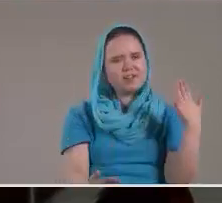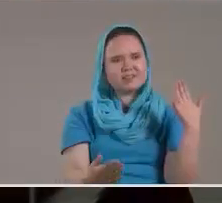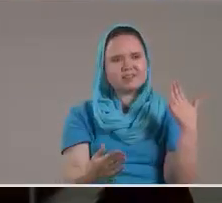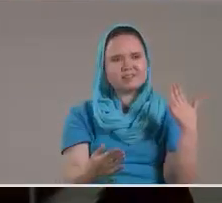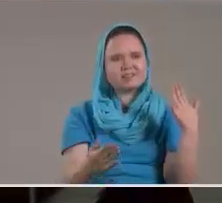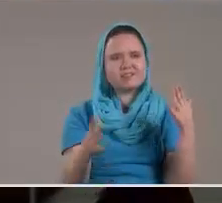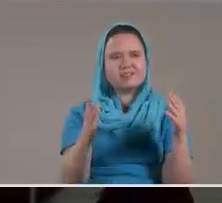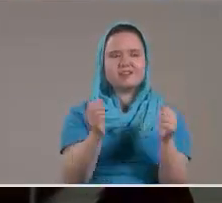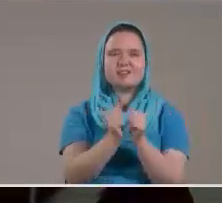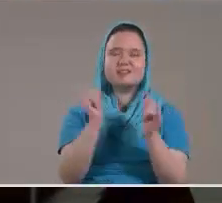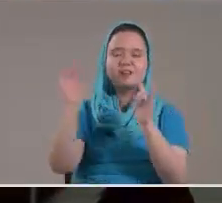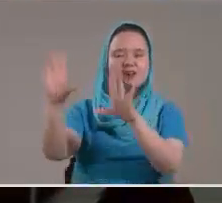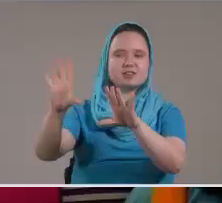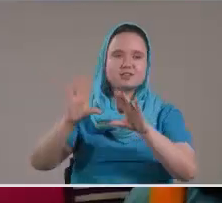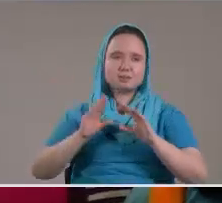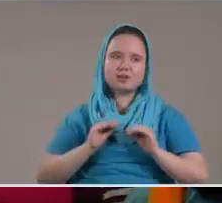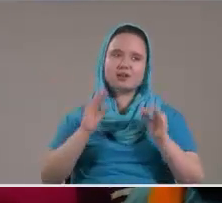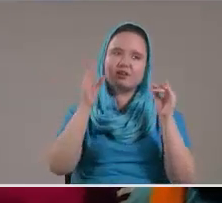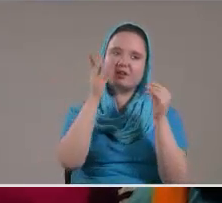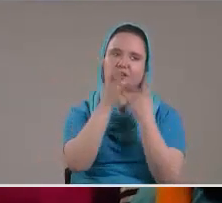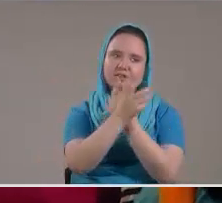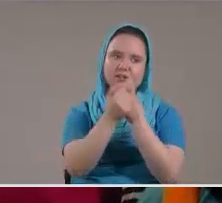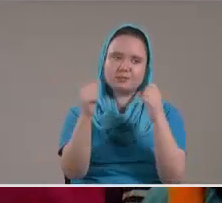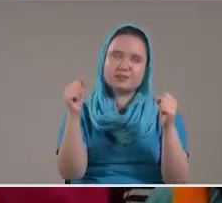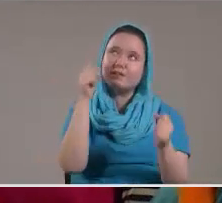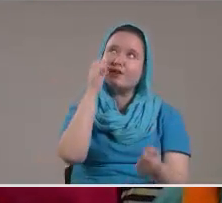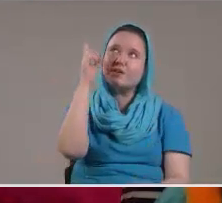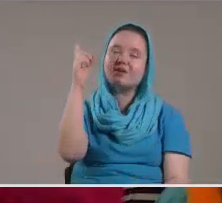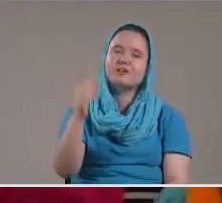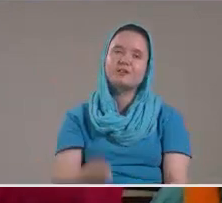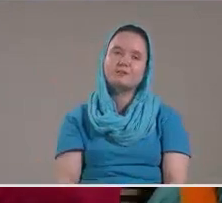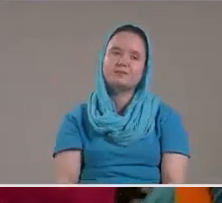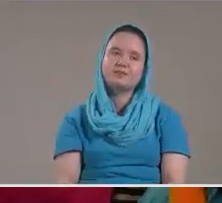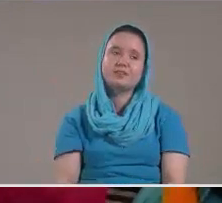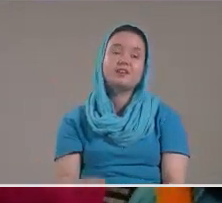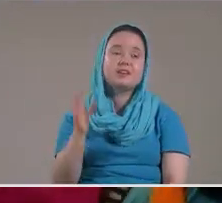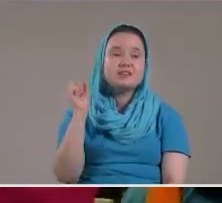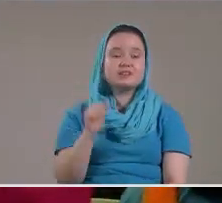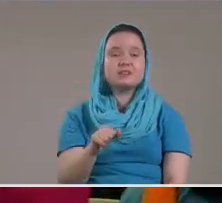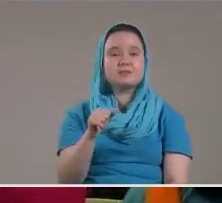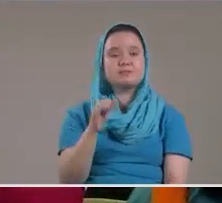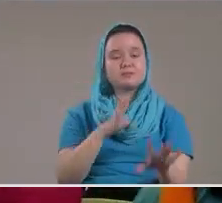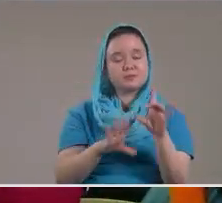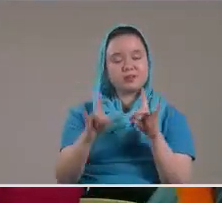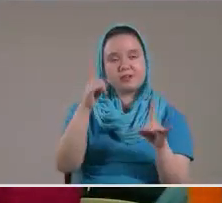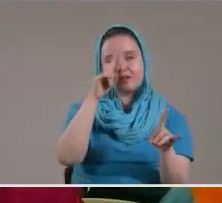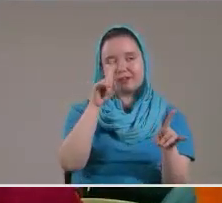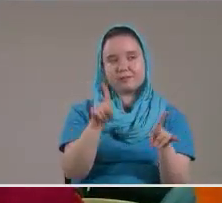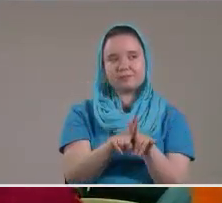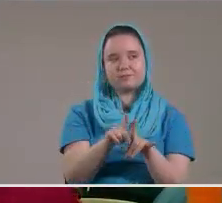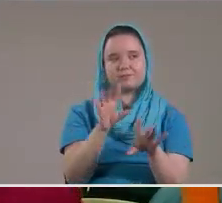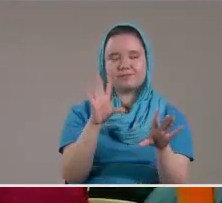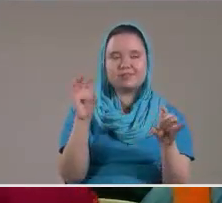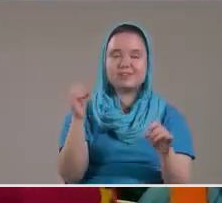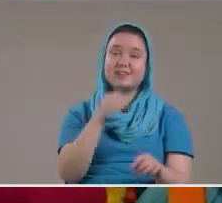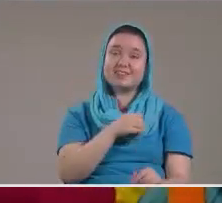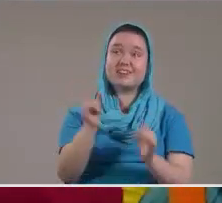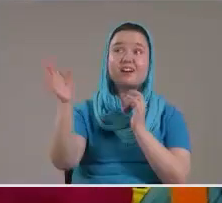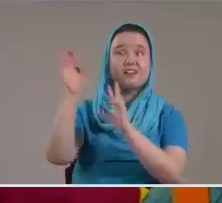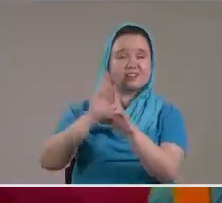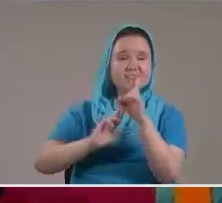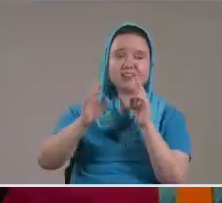Si no le has recibido Aún No te vayas Sin recibirle Y si hubiera Alguien que quisiera Reconciliarse Con el Señor